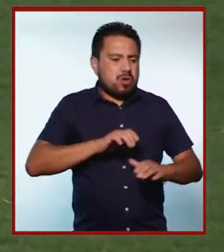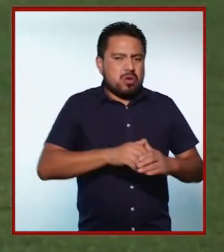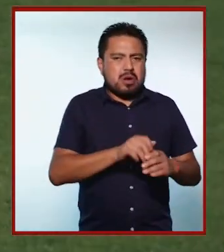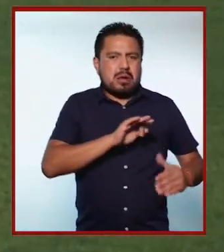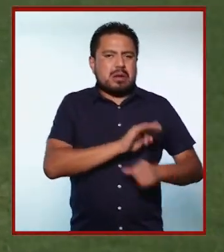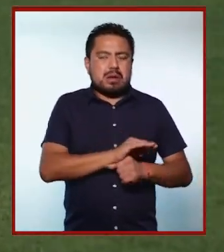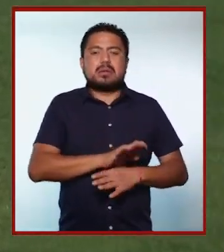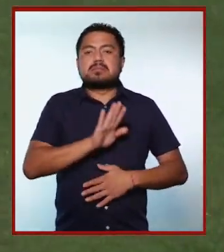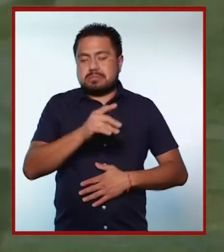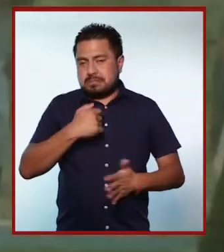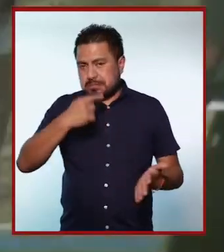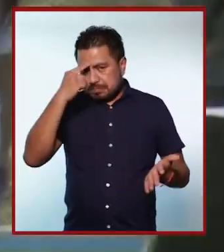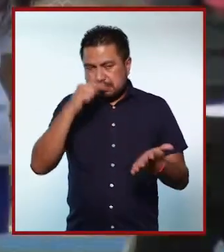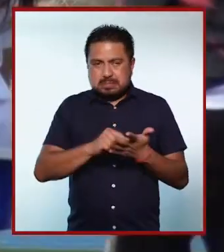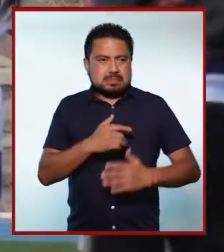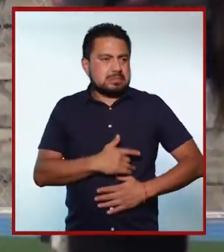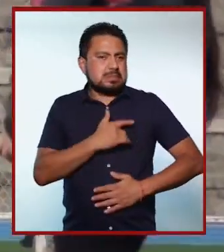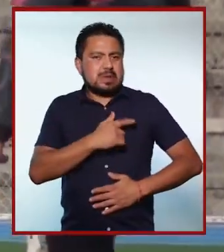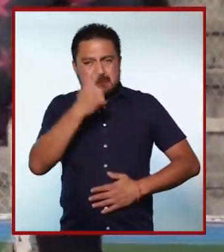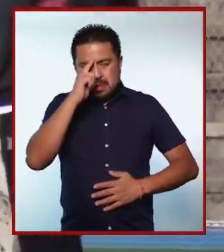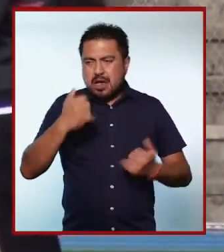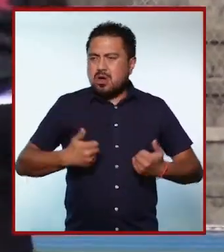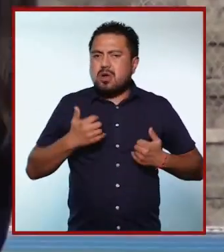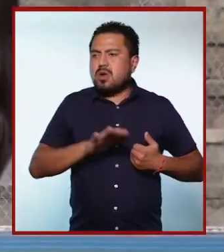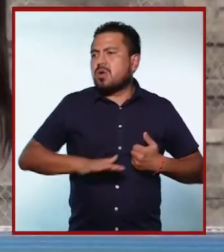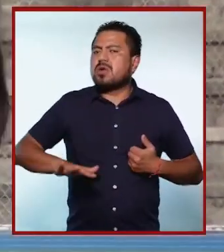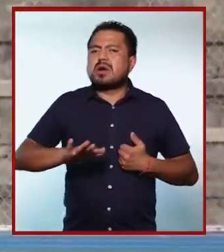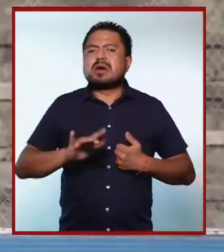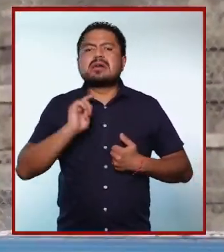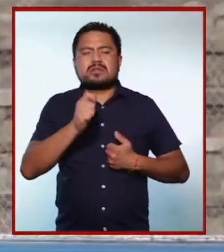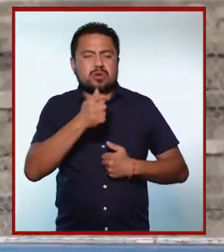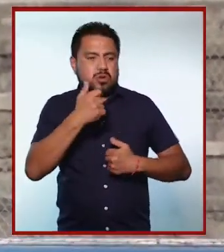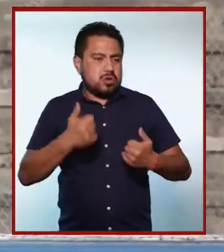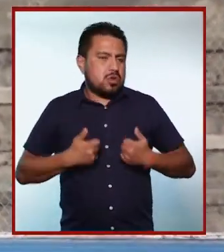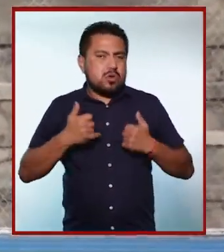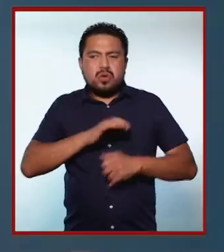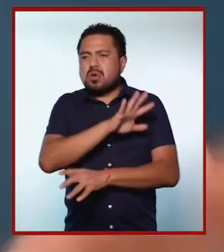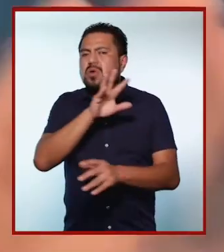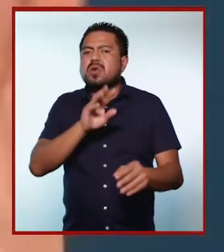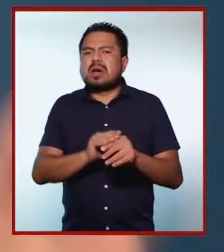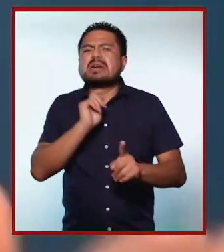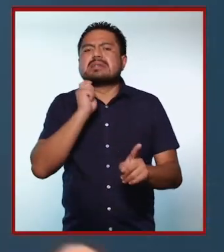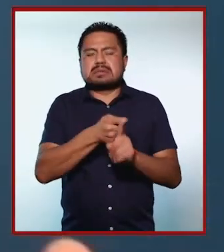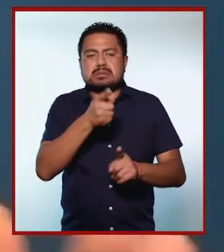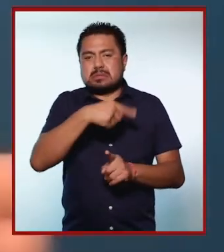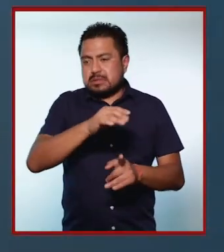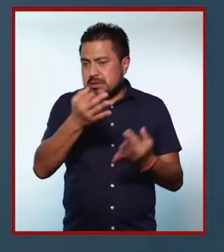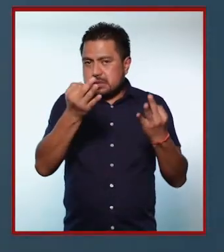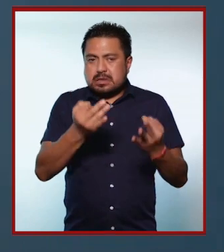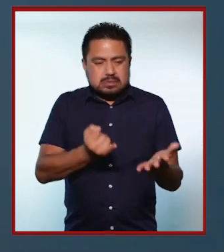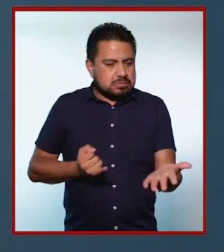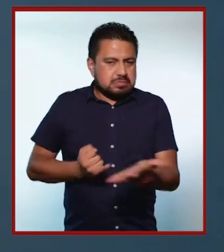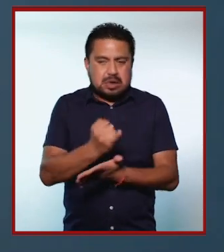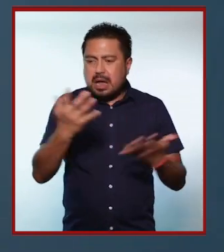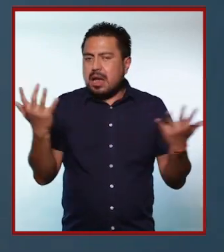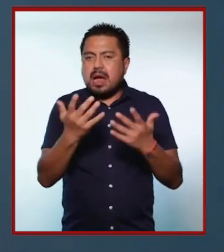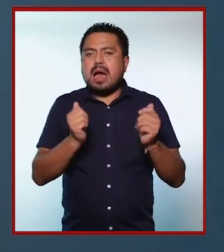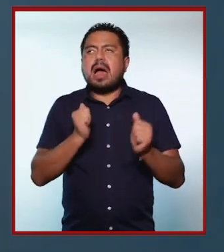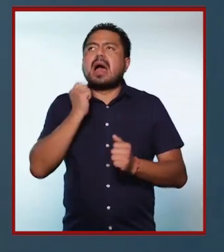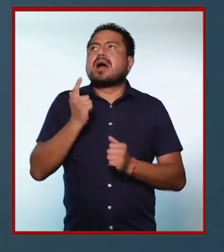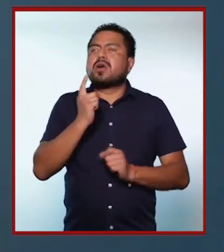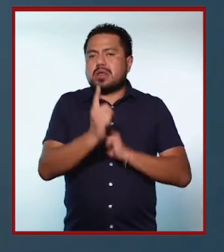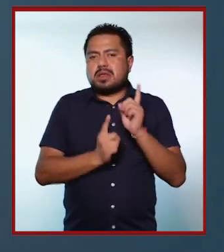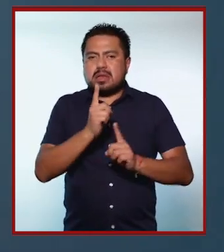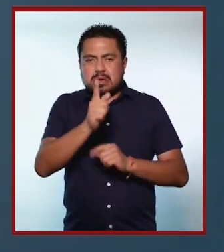que están masculinizados. Entonces yo creo que en ese sentido para los jóvenes sería, para las y los jóvenes sería que realmente decidan